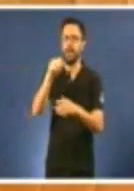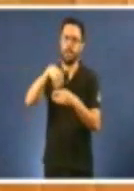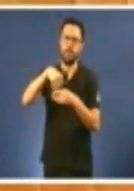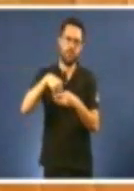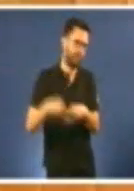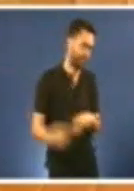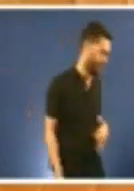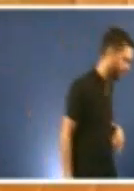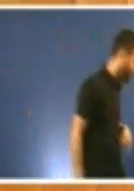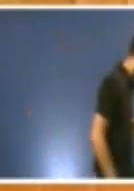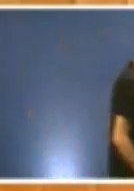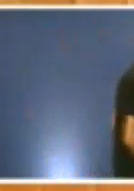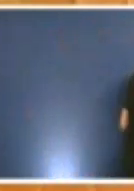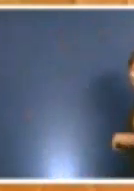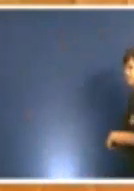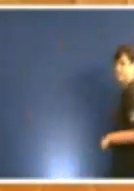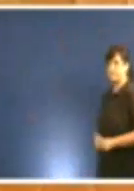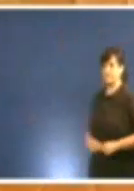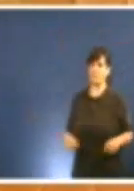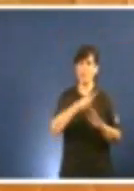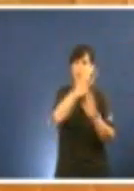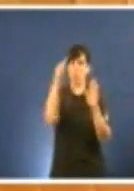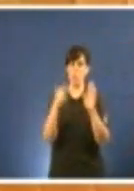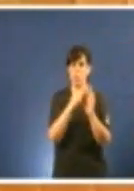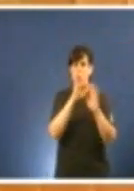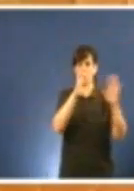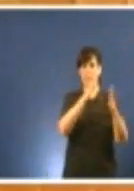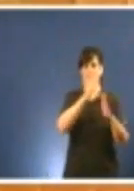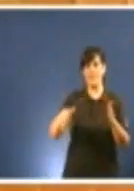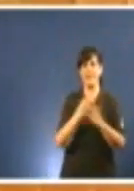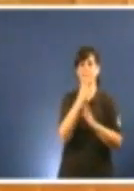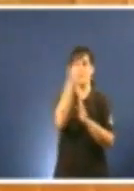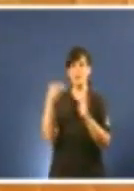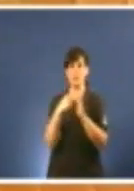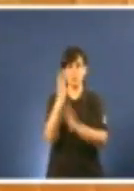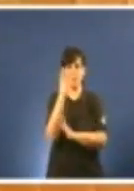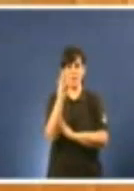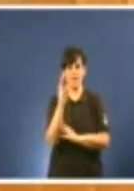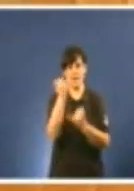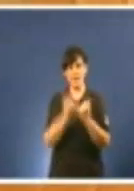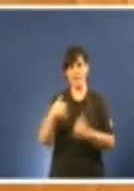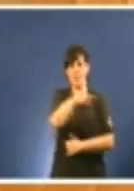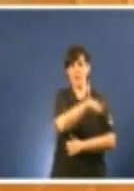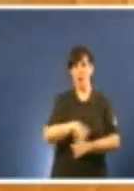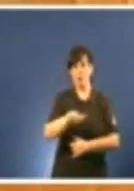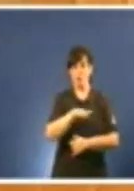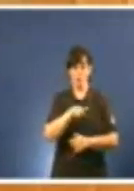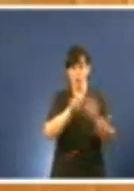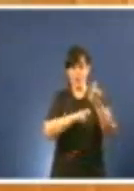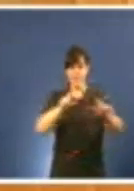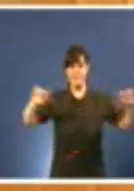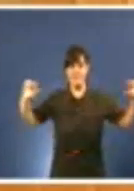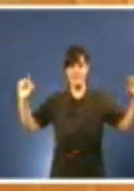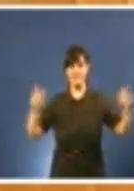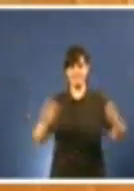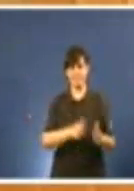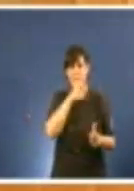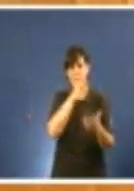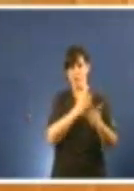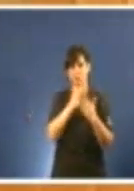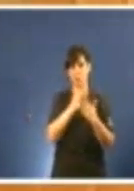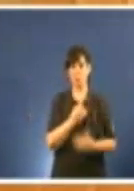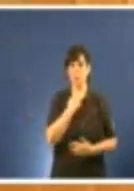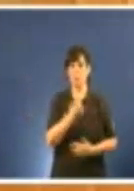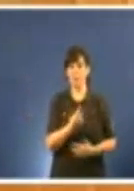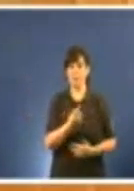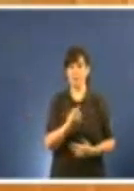2030, as áreas máis regresivas van seguir perdendo poboación, según ese mesmo estudio. Esta dinámica tan